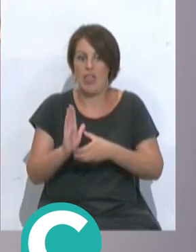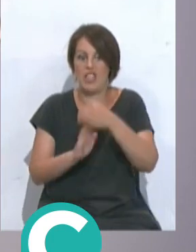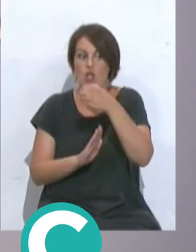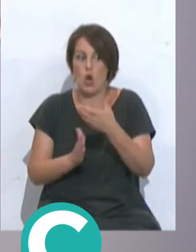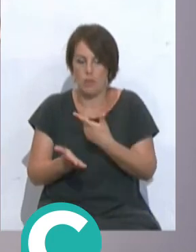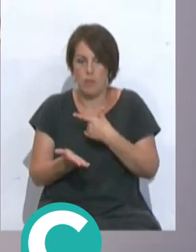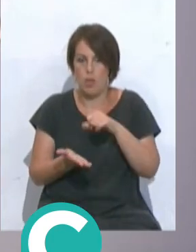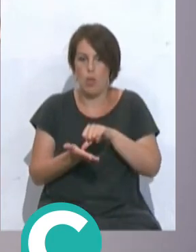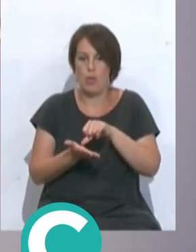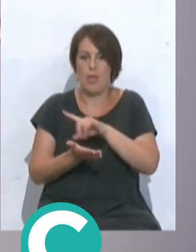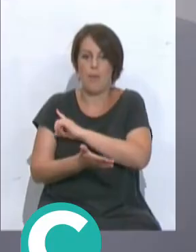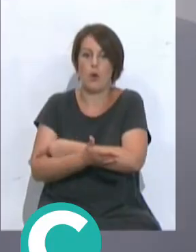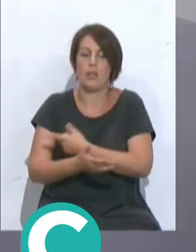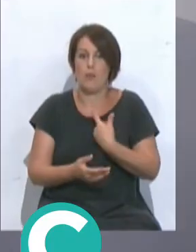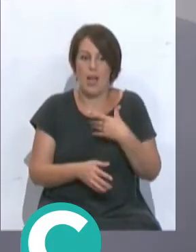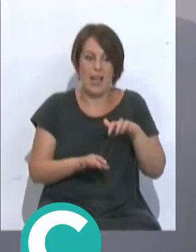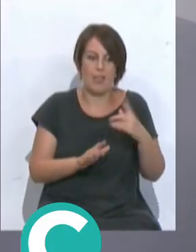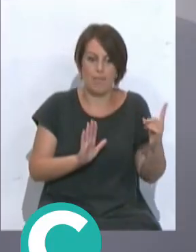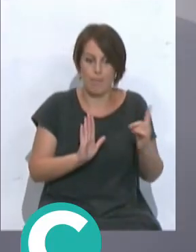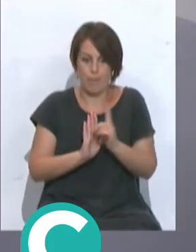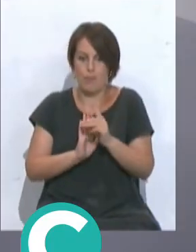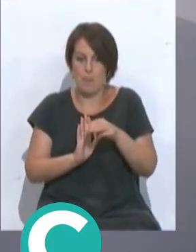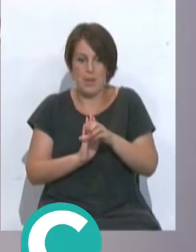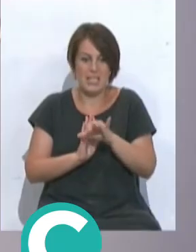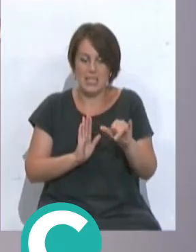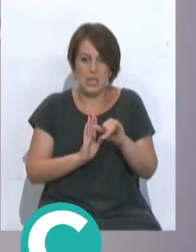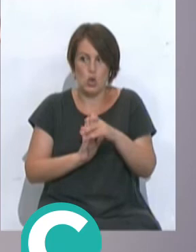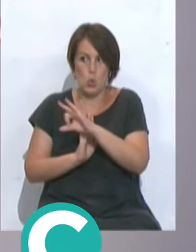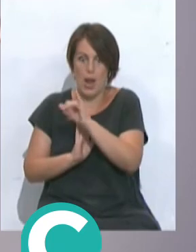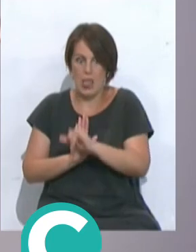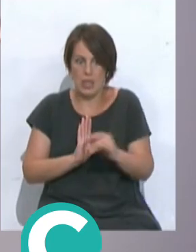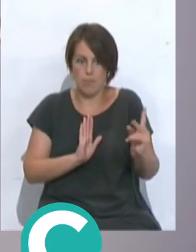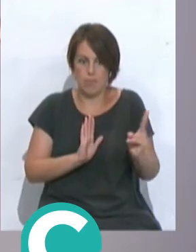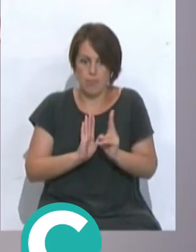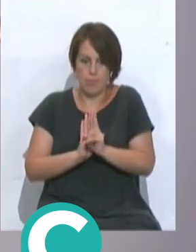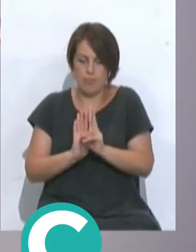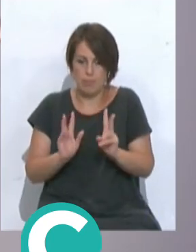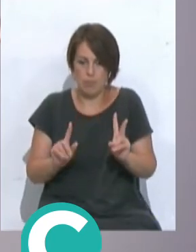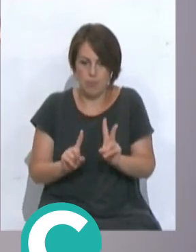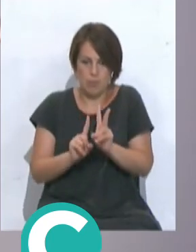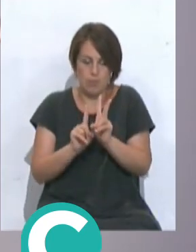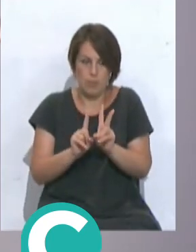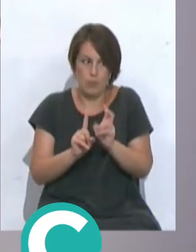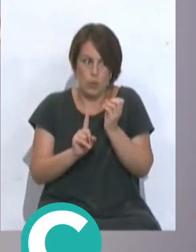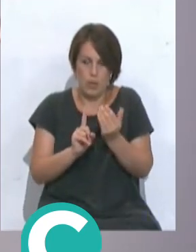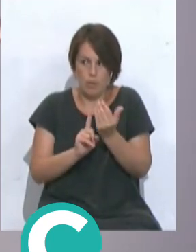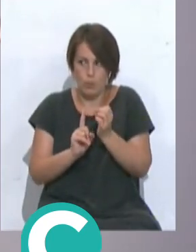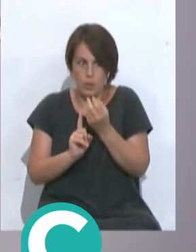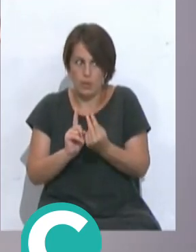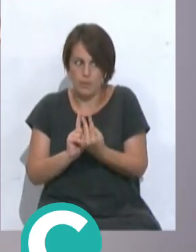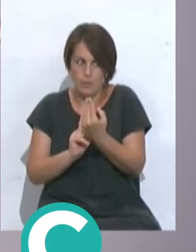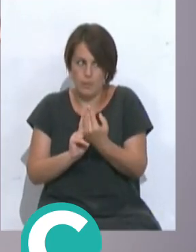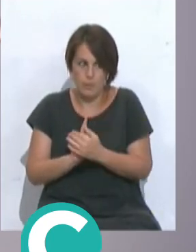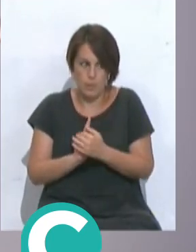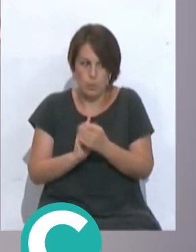deportiva que entra el pringado de Cádiz y entra Leo Messi y Luis Suárez los dos y yo buenos días buenos días y te